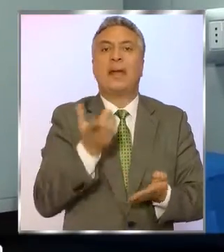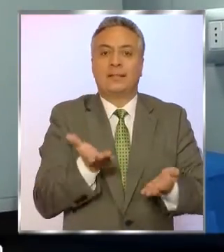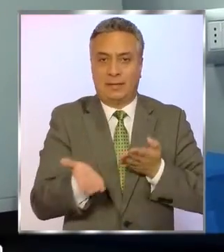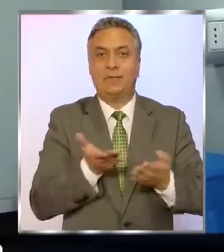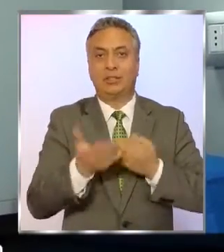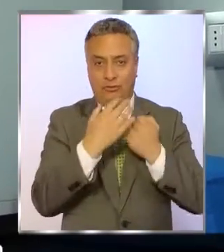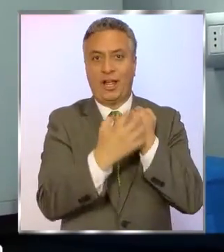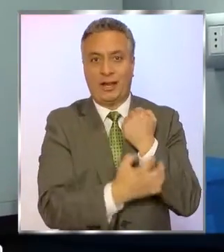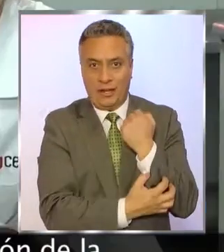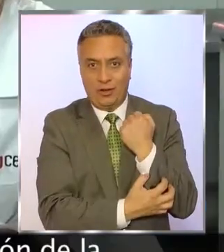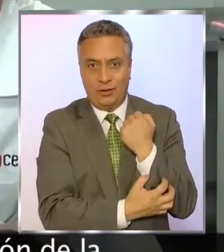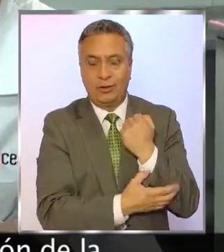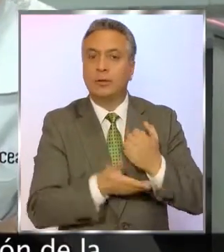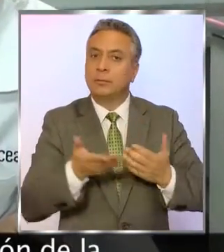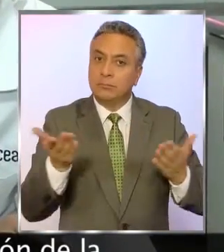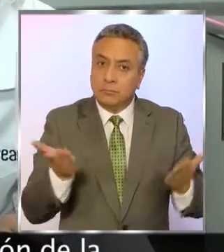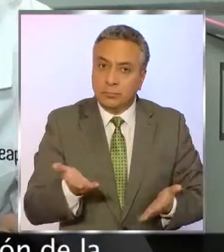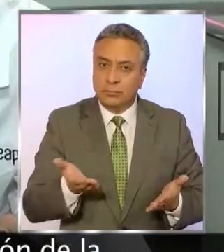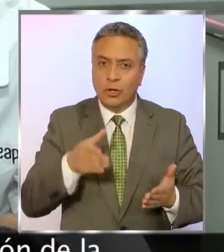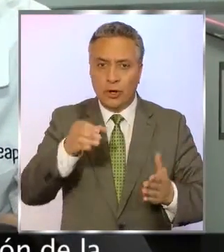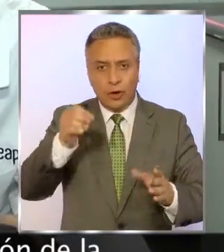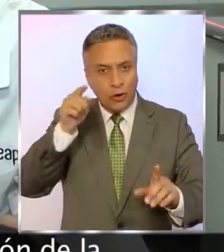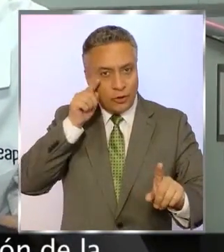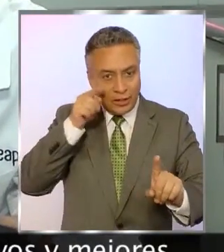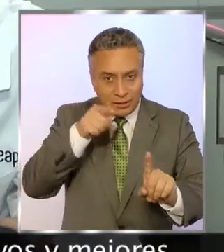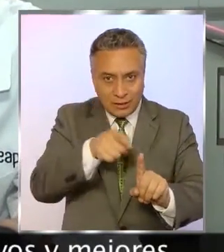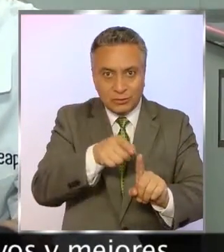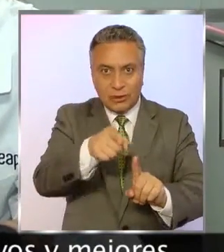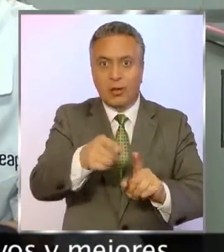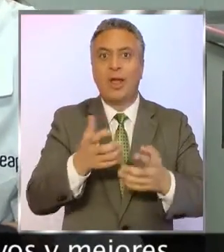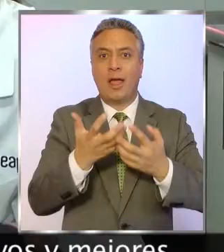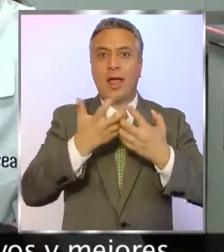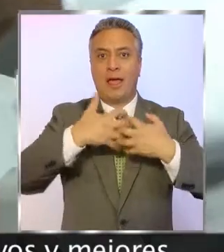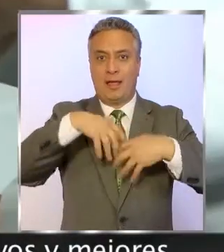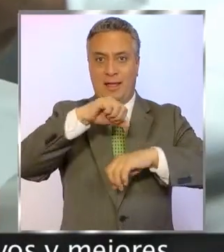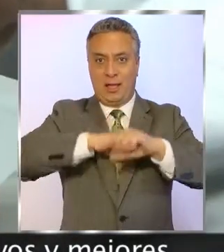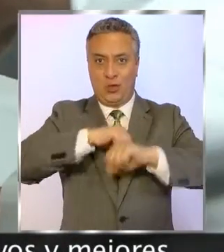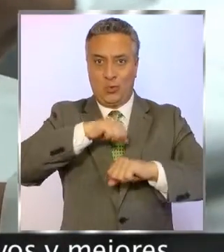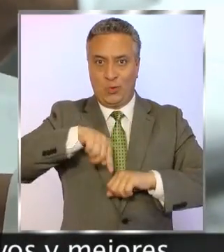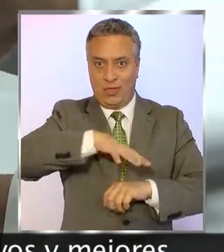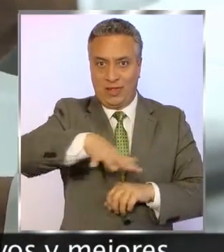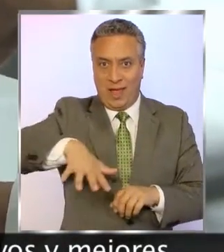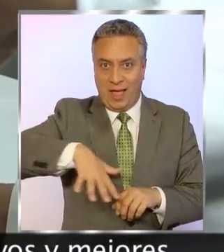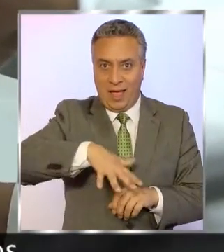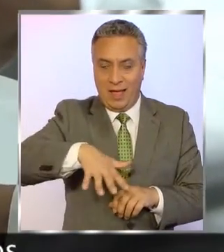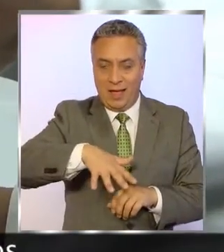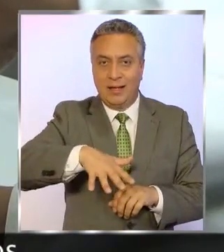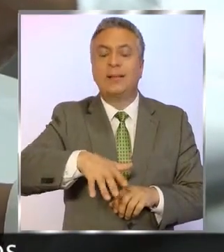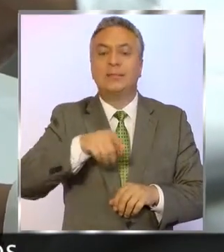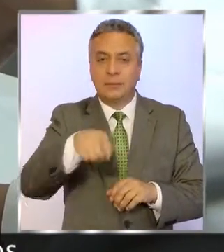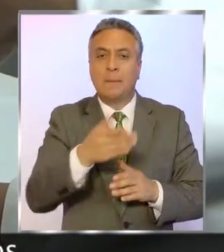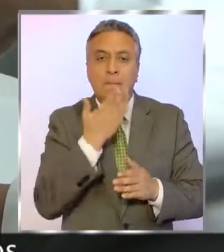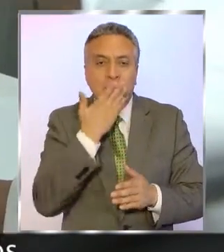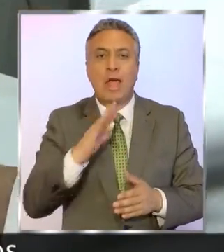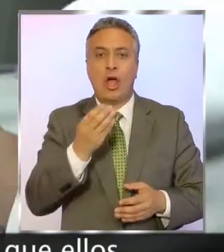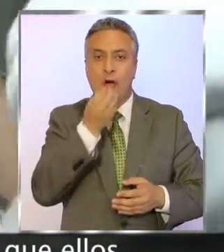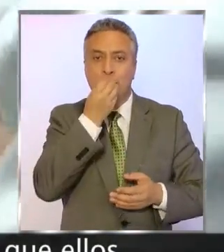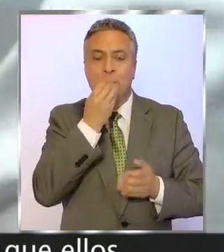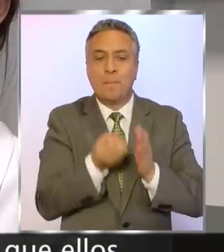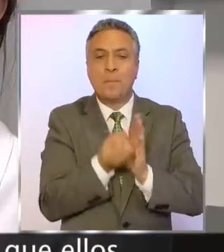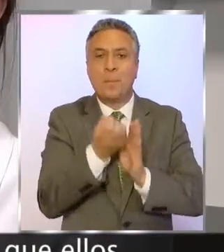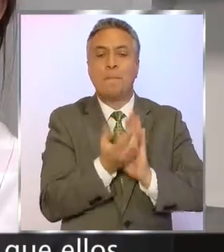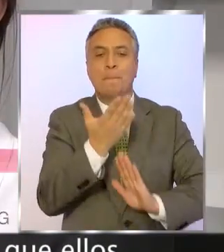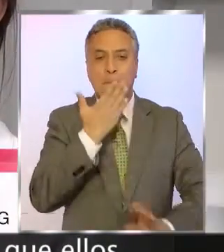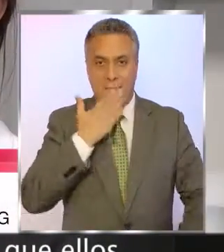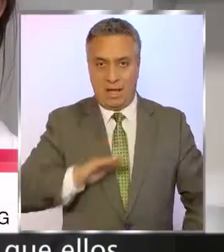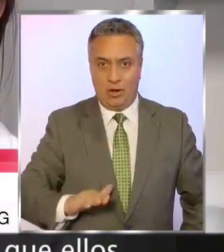en la región, que se sustenta en la orientación de la agroindustria en desarrollar nuevos y mejores productos alimenticios. Lo que